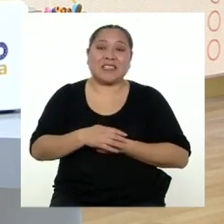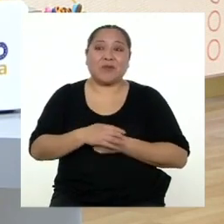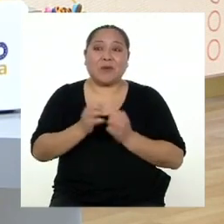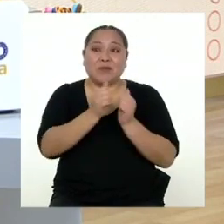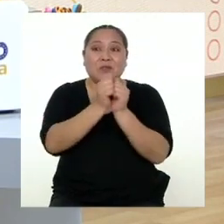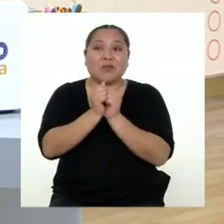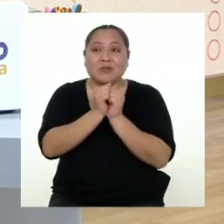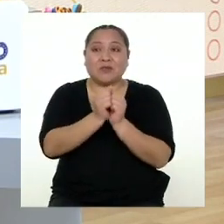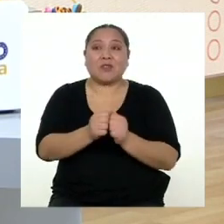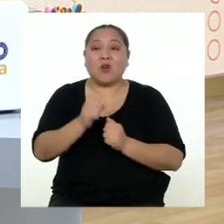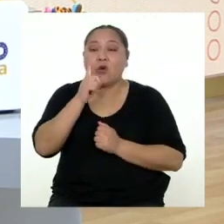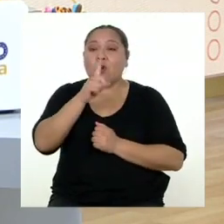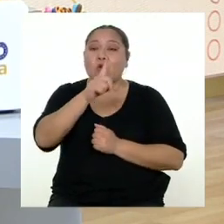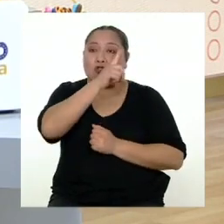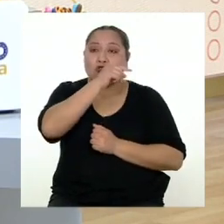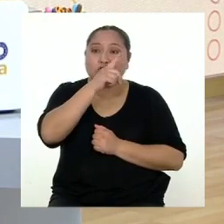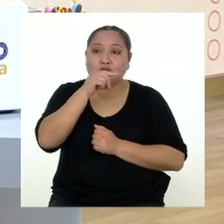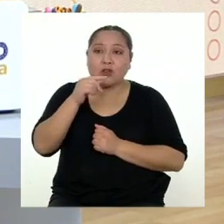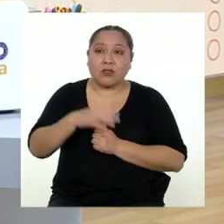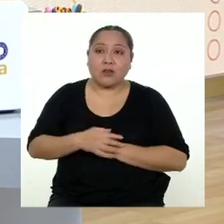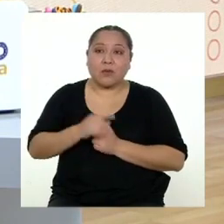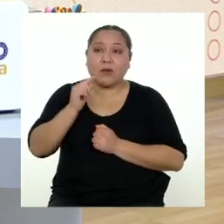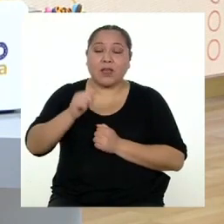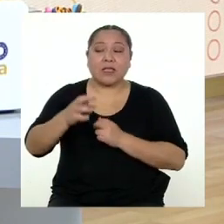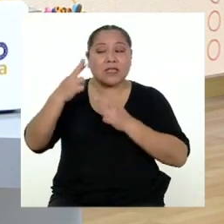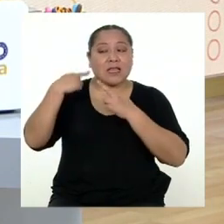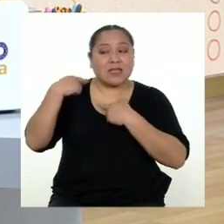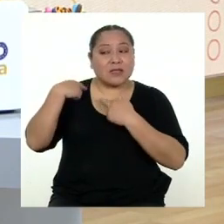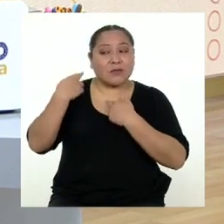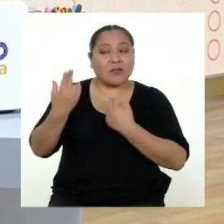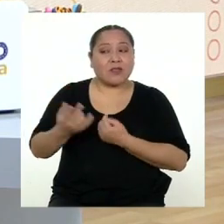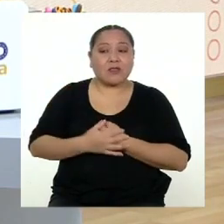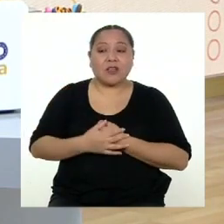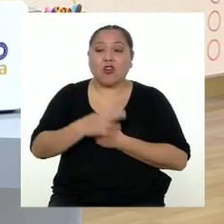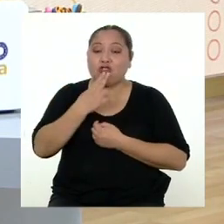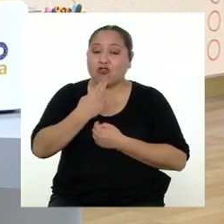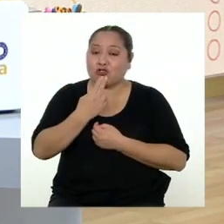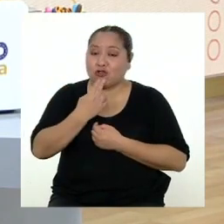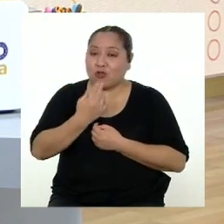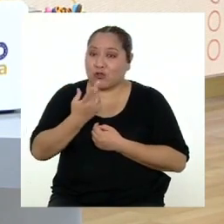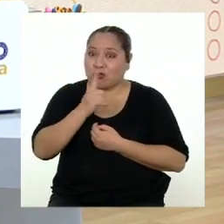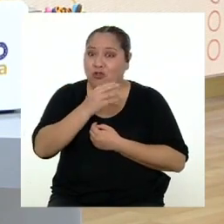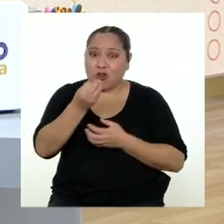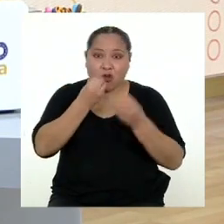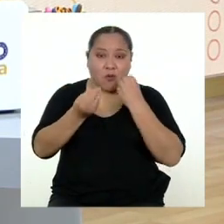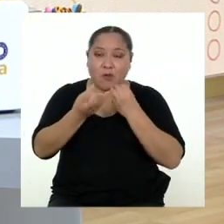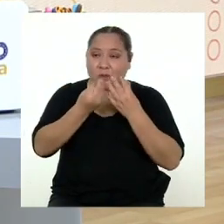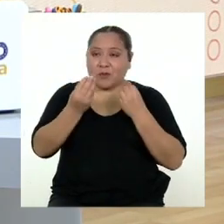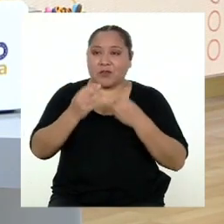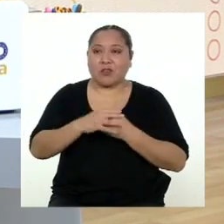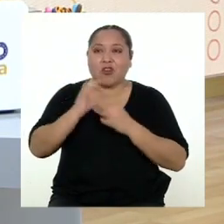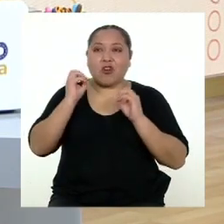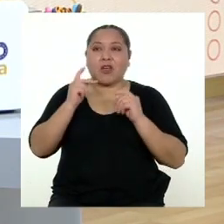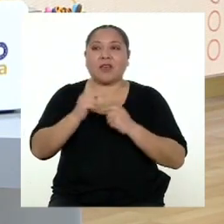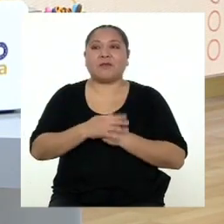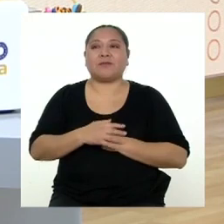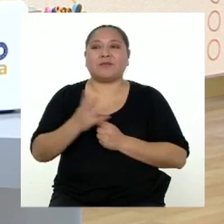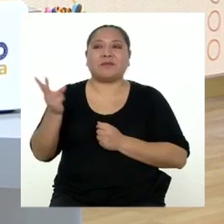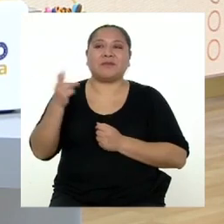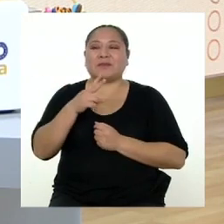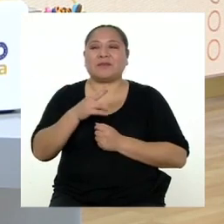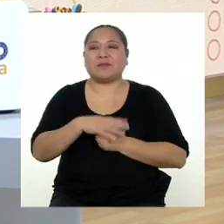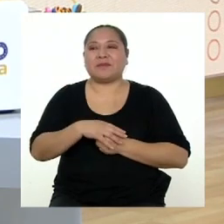acompañarlo de solo un chocolatito porque hay que ser responsables con las golosinas y no comer muchas. Muy bien. Mira esto.